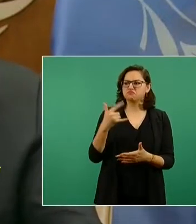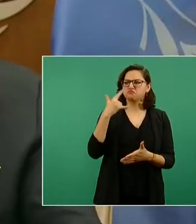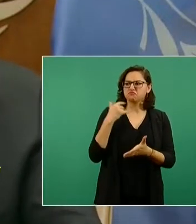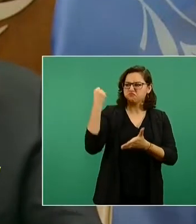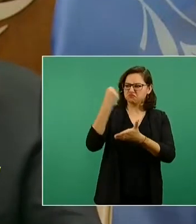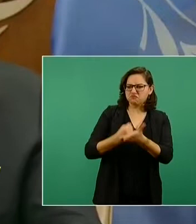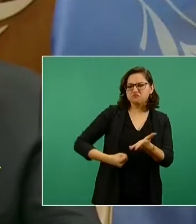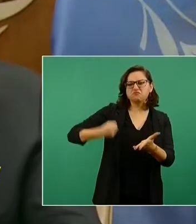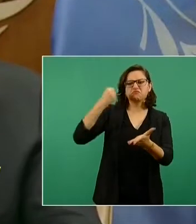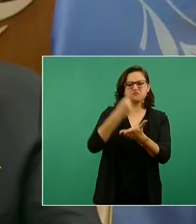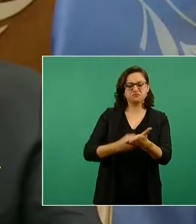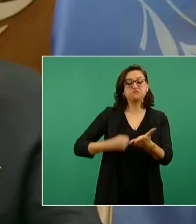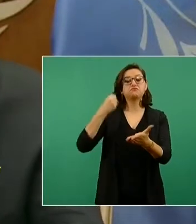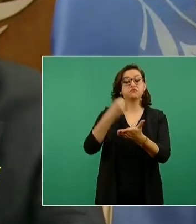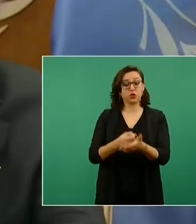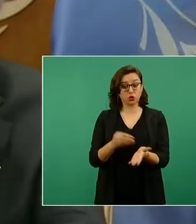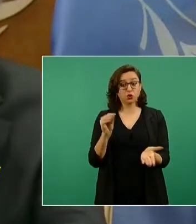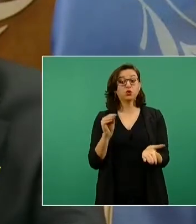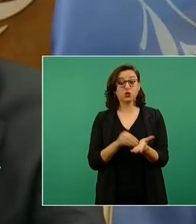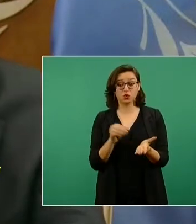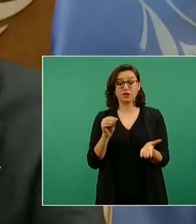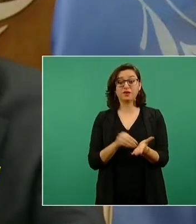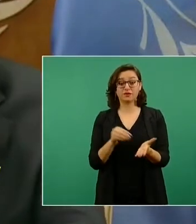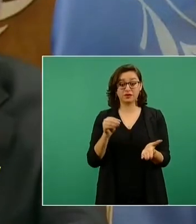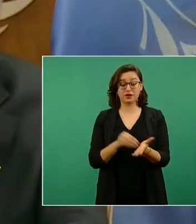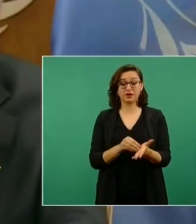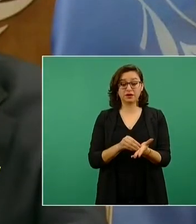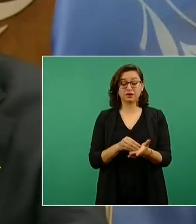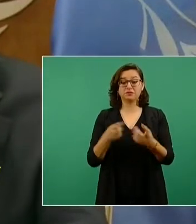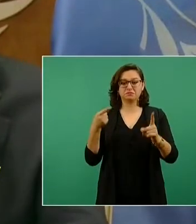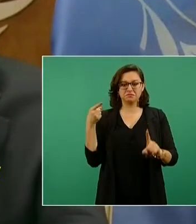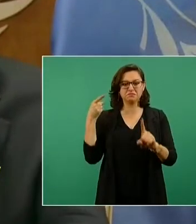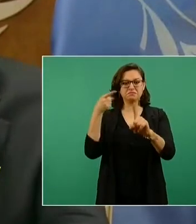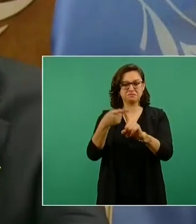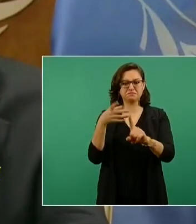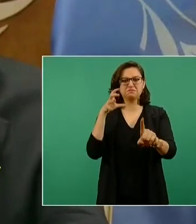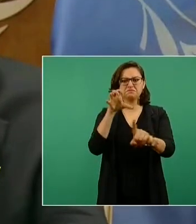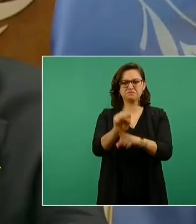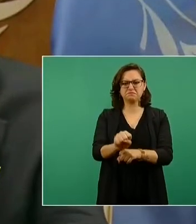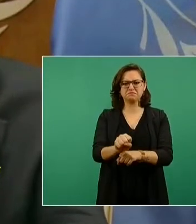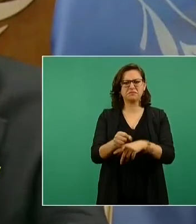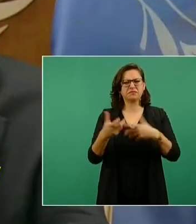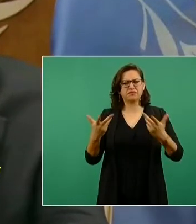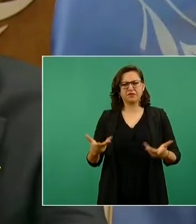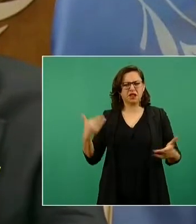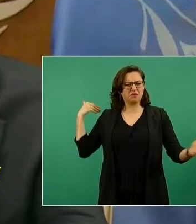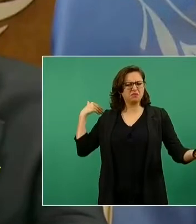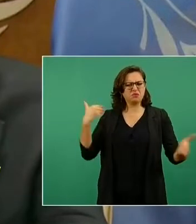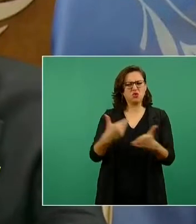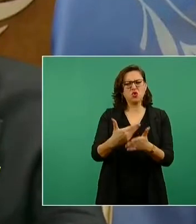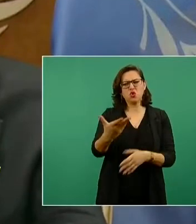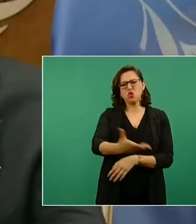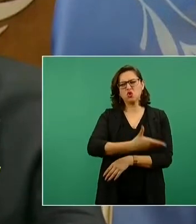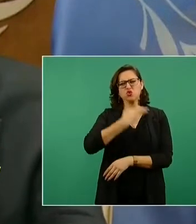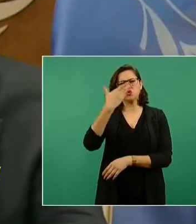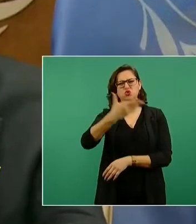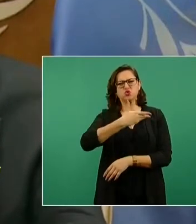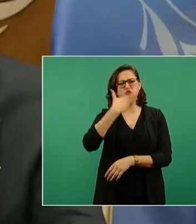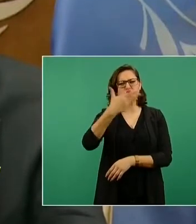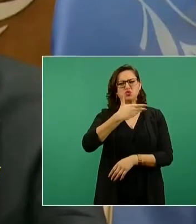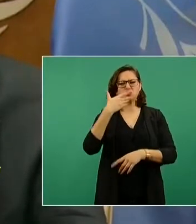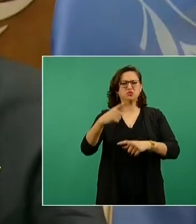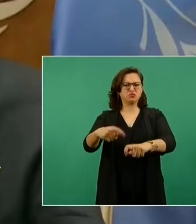hacia ese objetivo. Con su presión han contribuido a derribar instituciones y normas sociales patriarcales